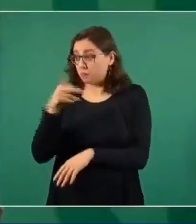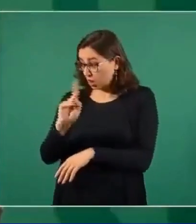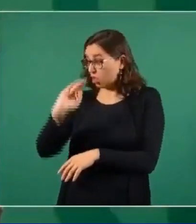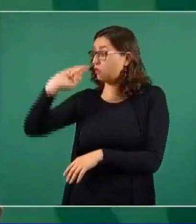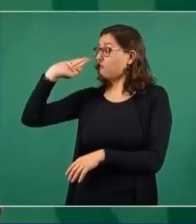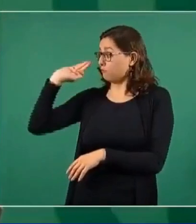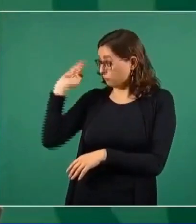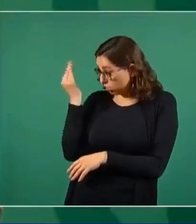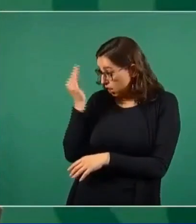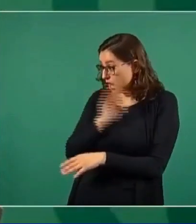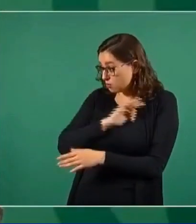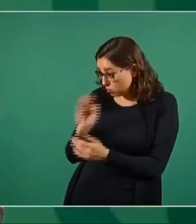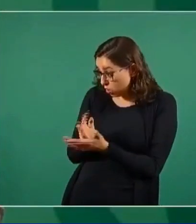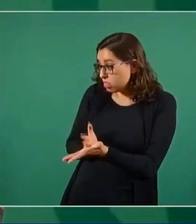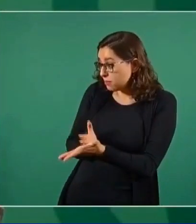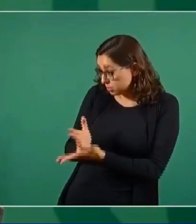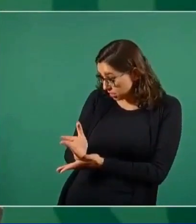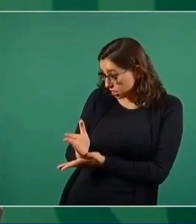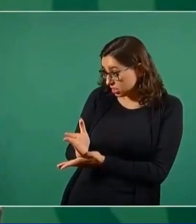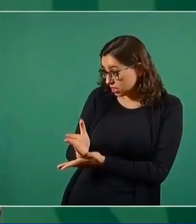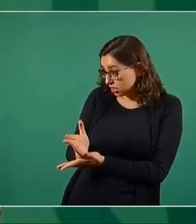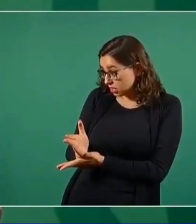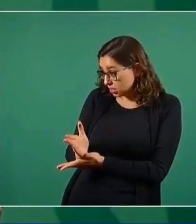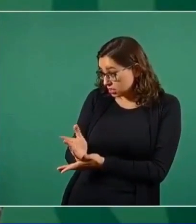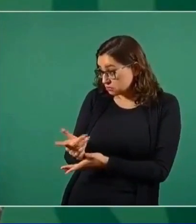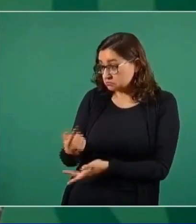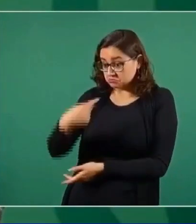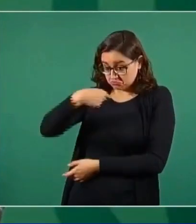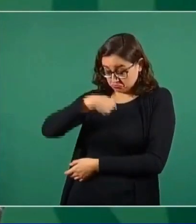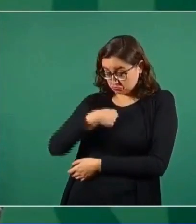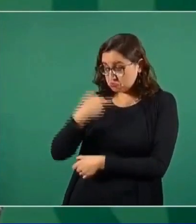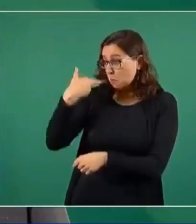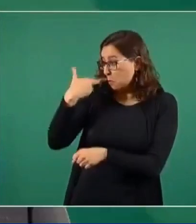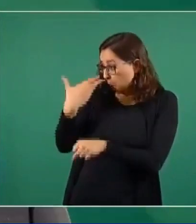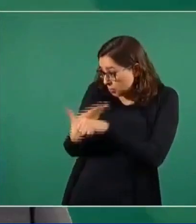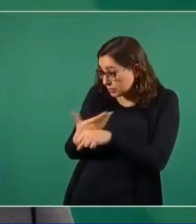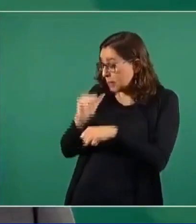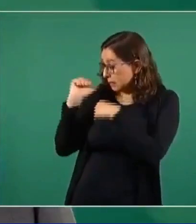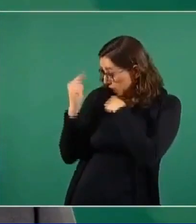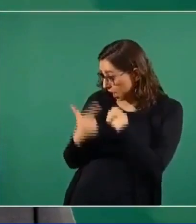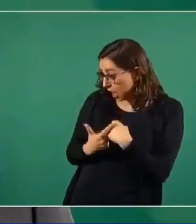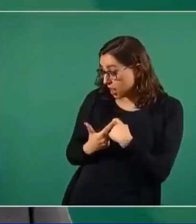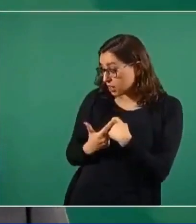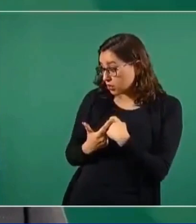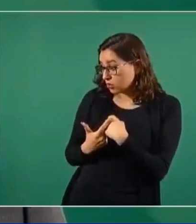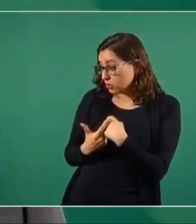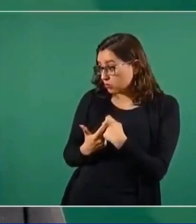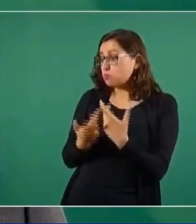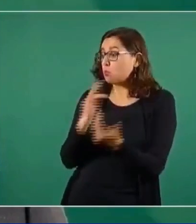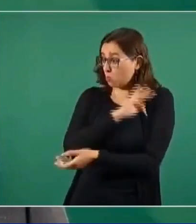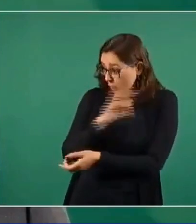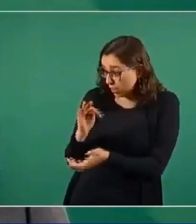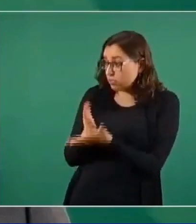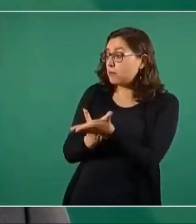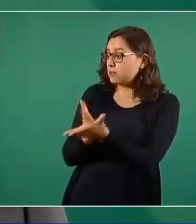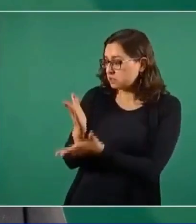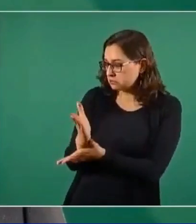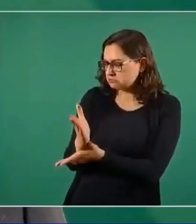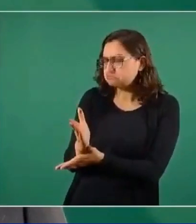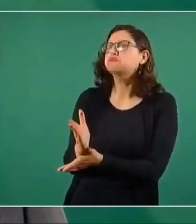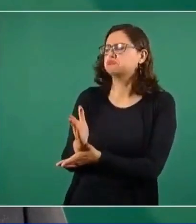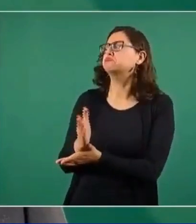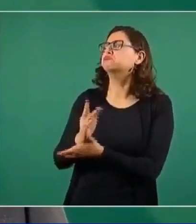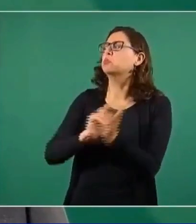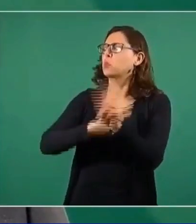ver en esto, si nos corresponde actuar, lo vamos a